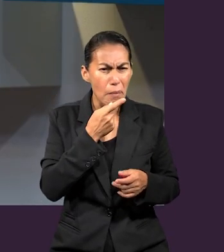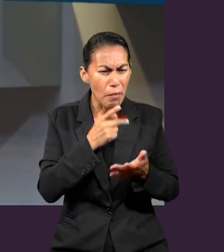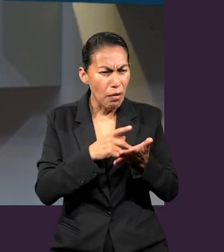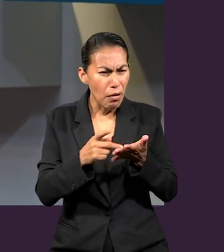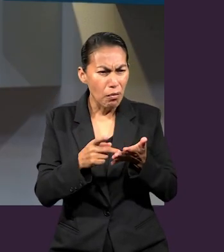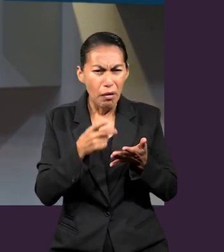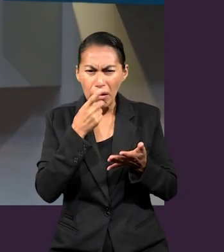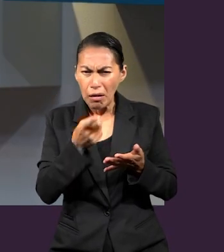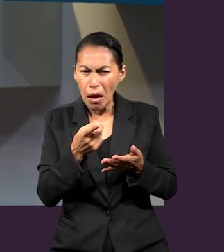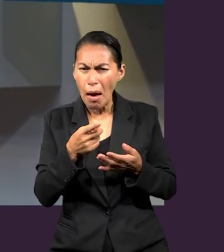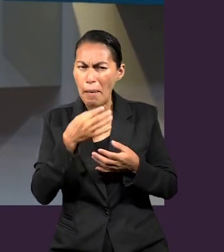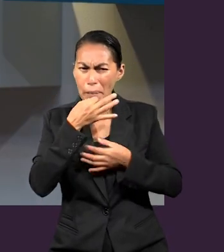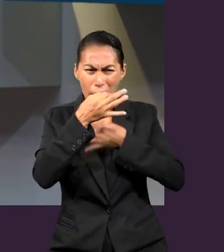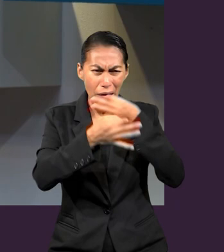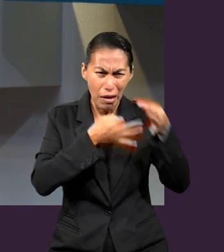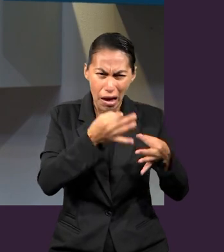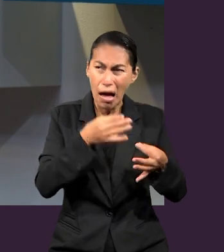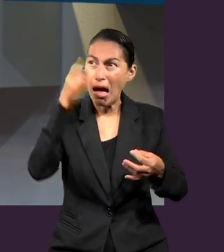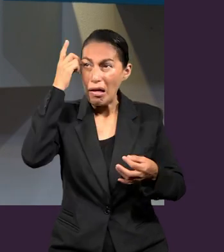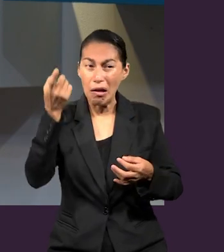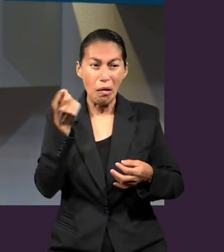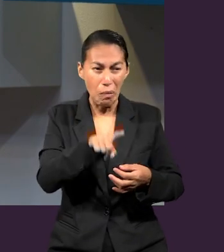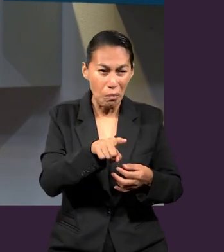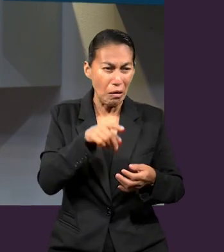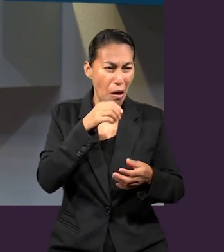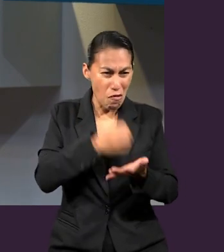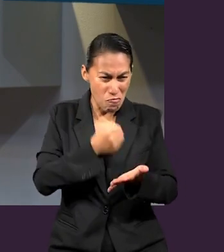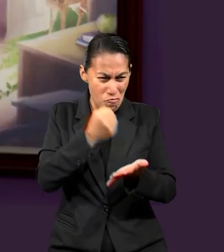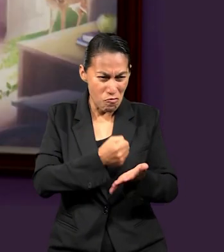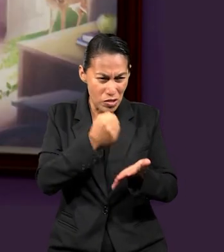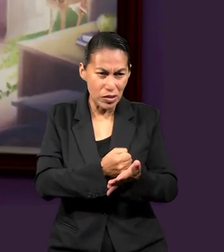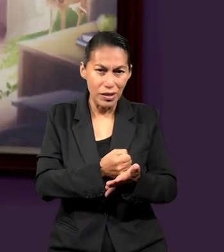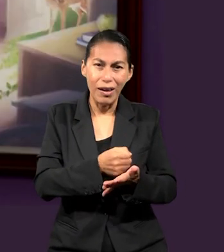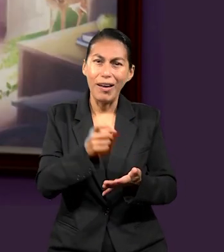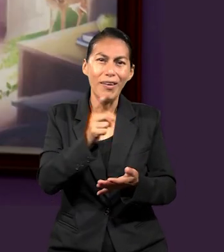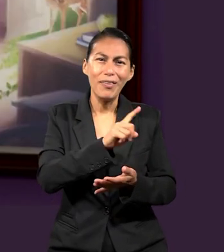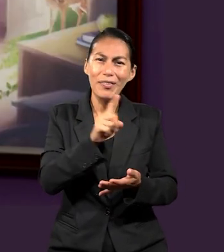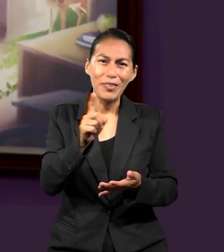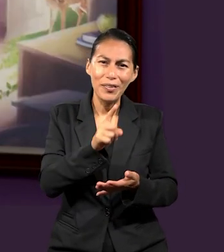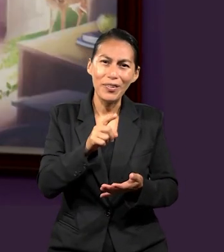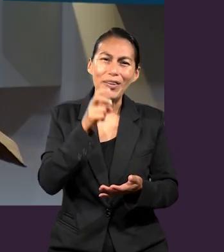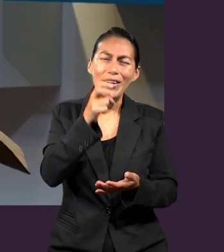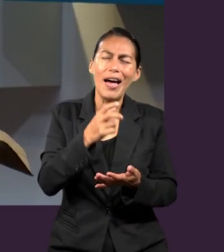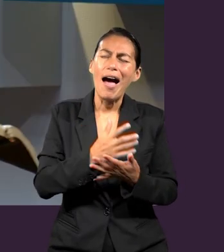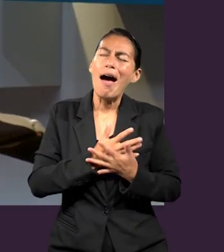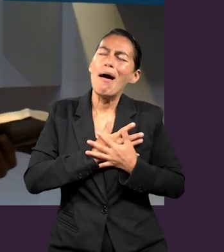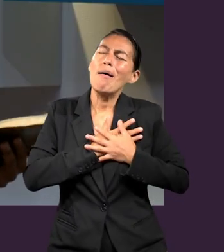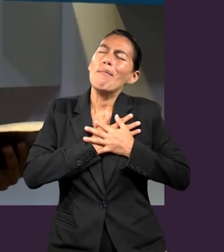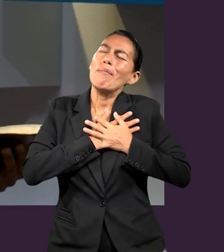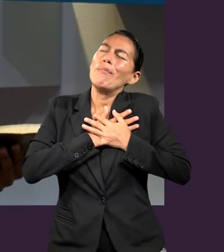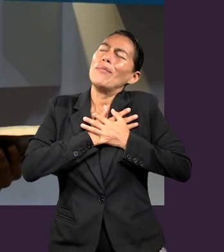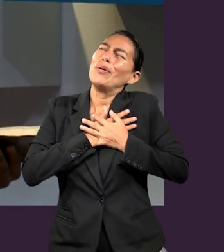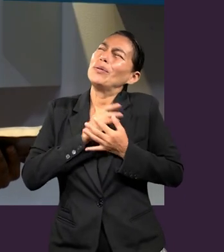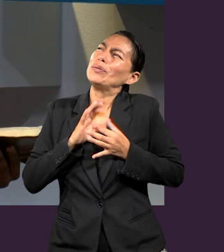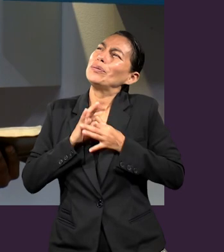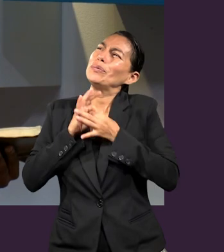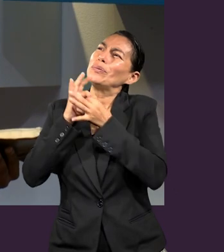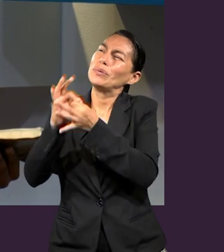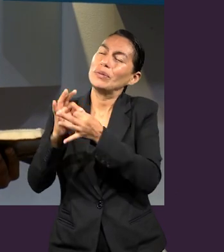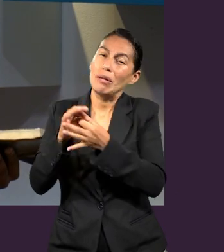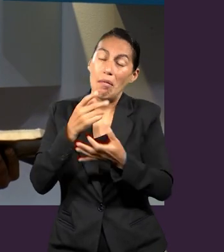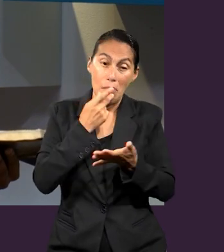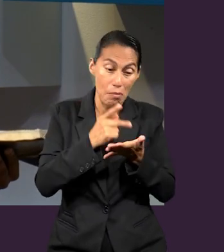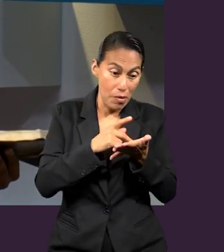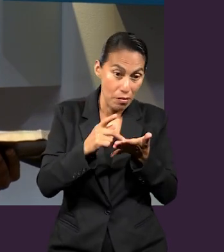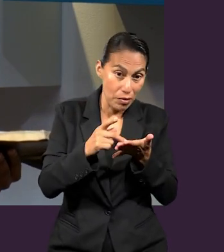que predicarles, tienes que salir, estás obligado a hacerlo. Lo hace por amor. Es más, él no había decidido ser apóstol de